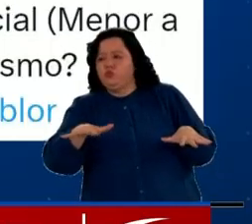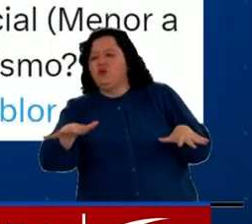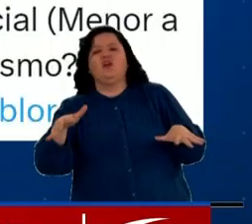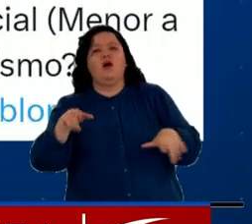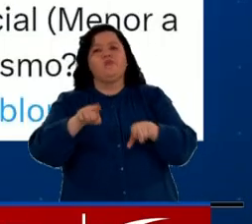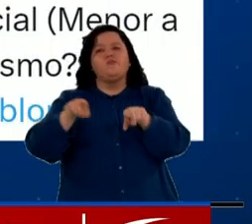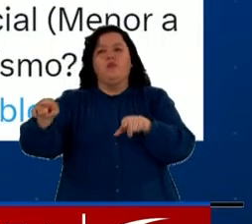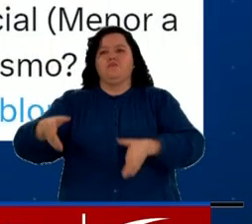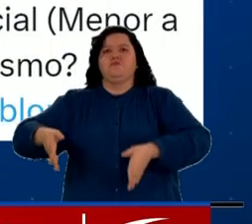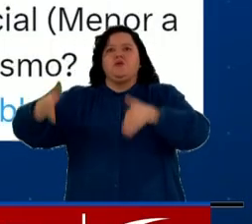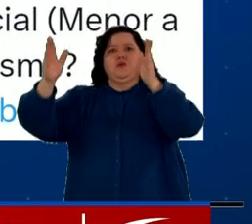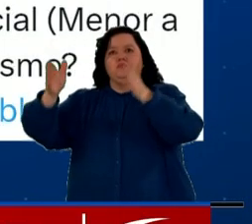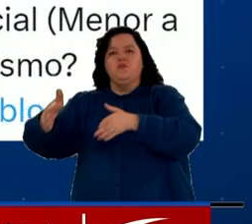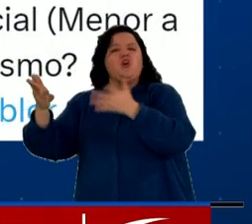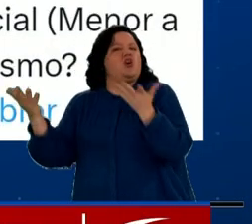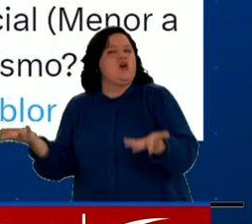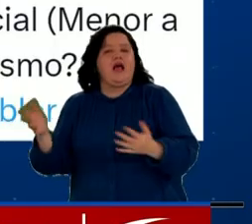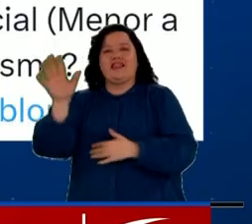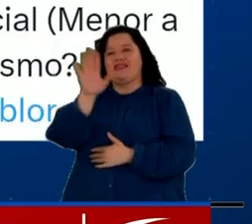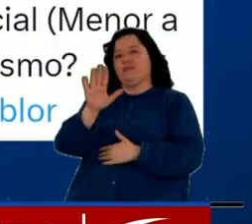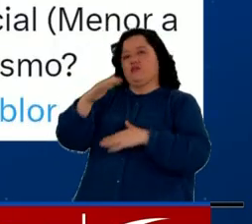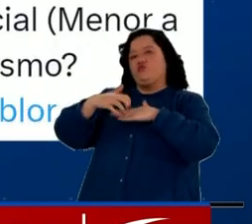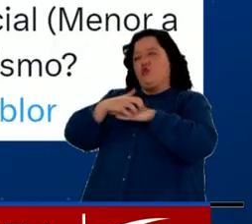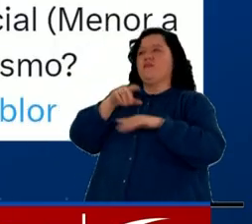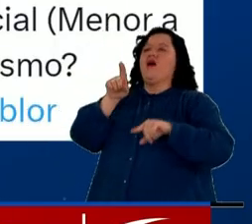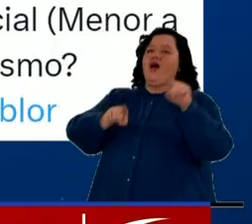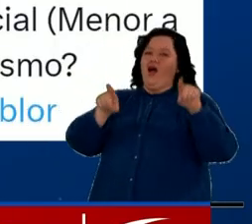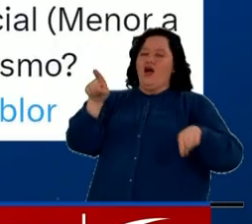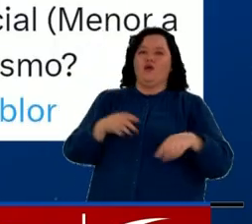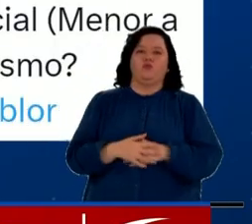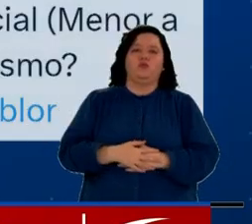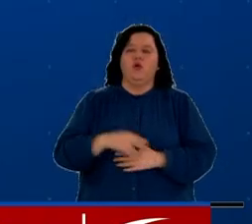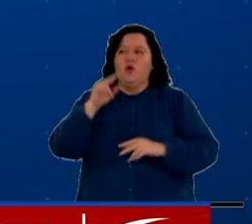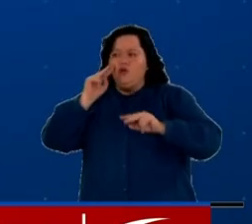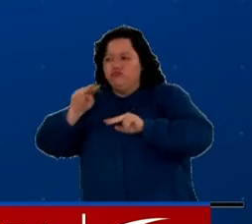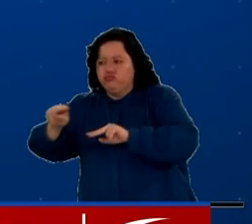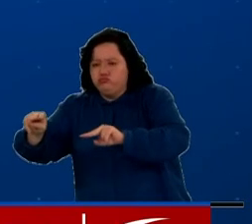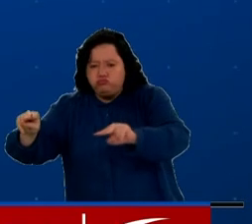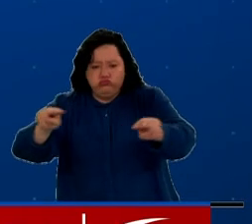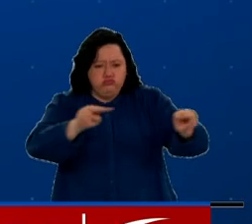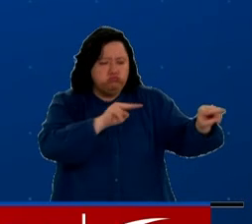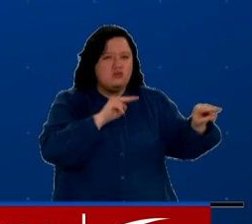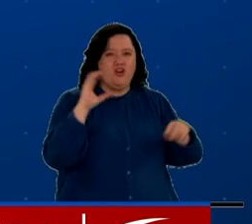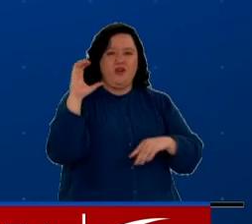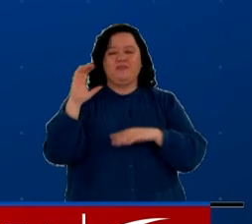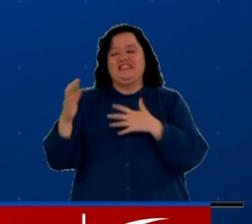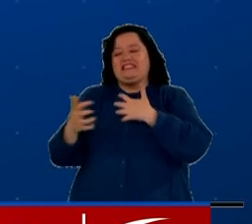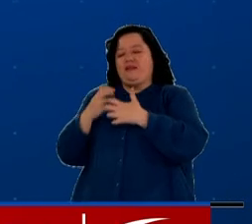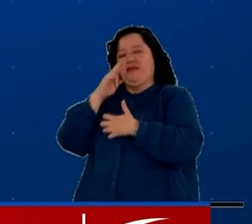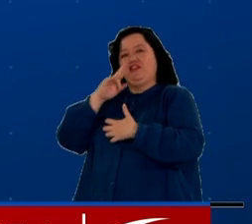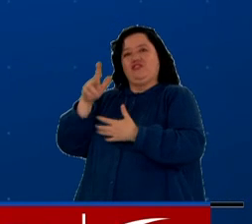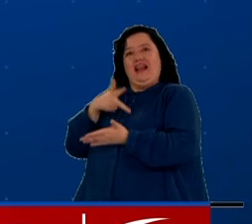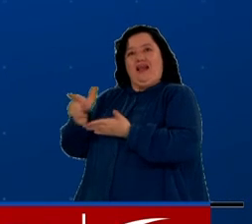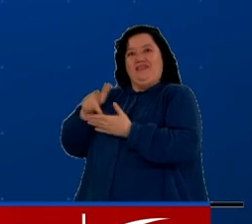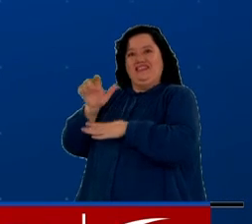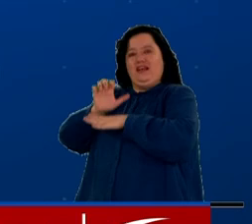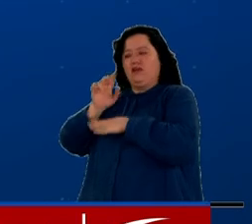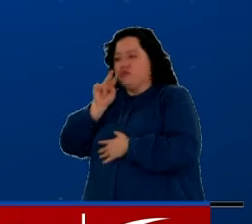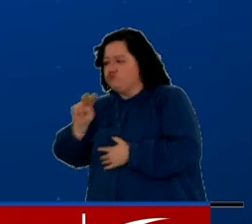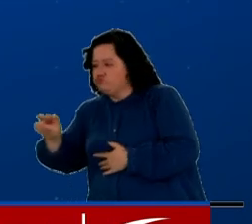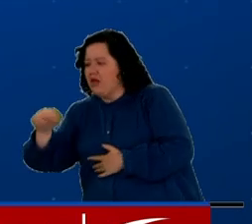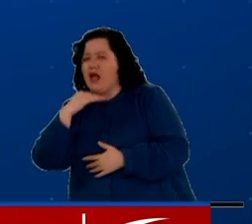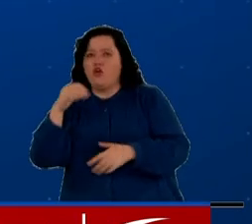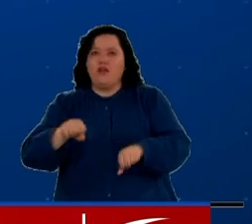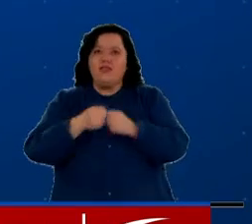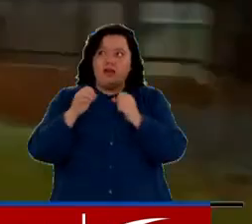algunas edificaciones en el departamento del Tolima. Tras un barrido por el centro de Colombia, el Sistema Nacional de Emergencias no reporta daños